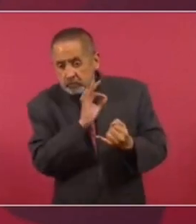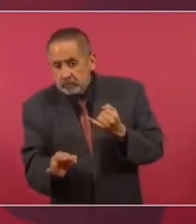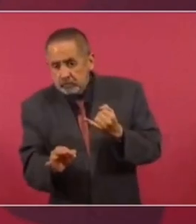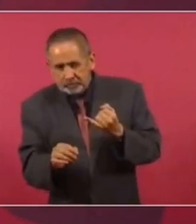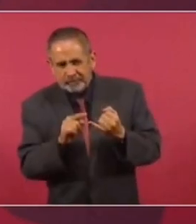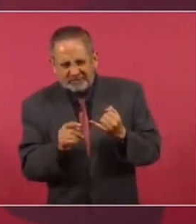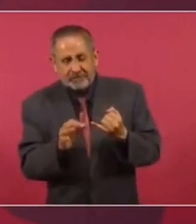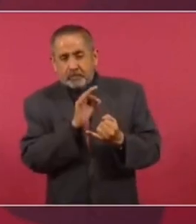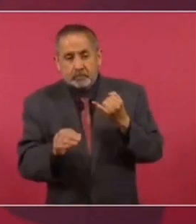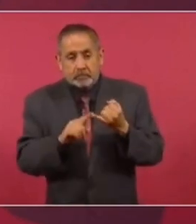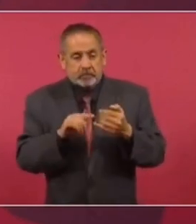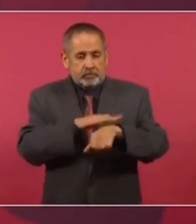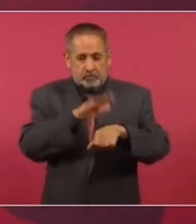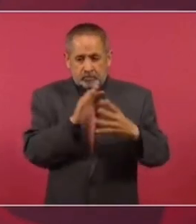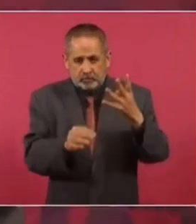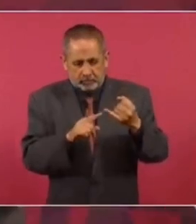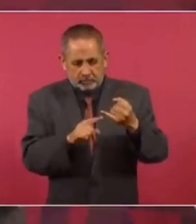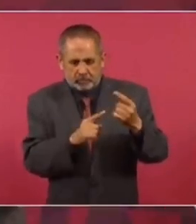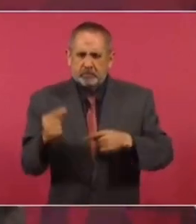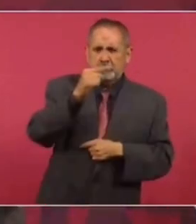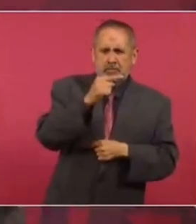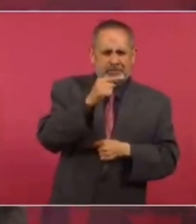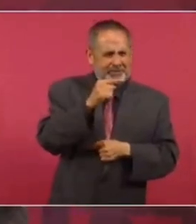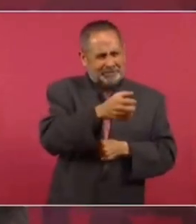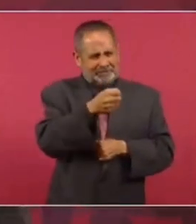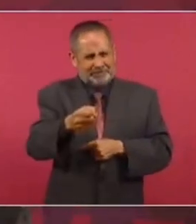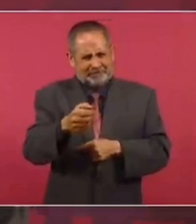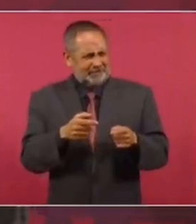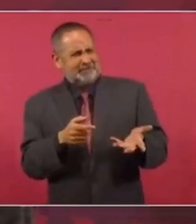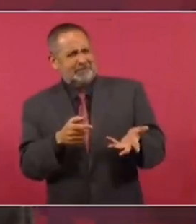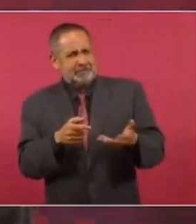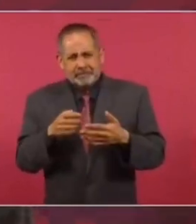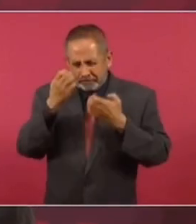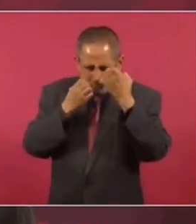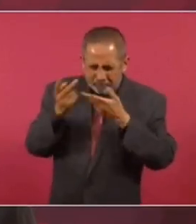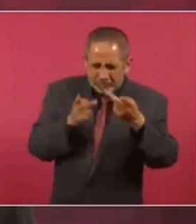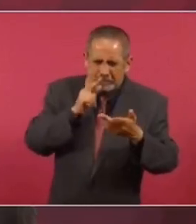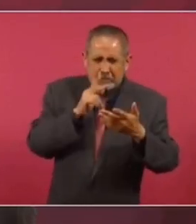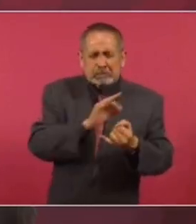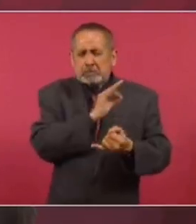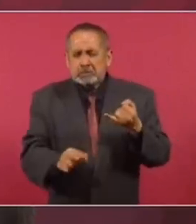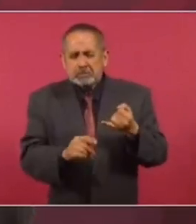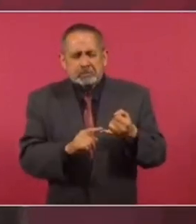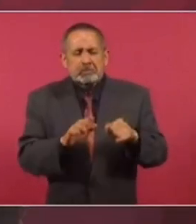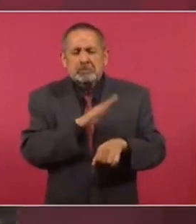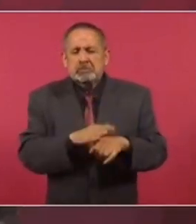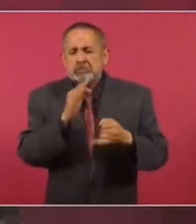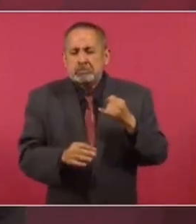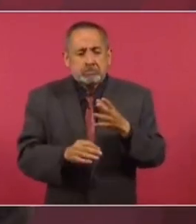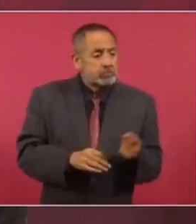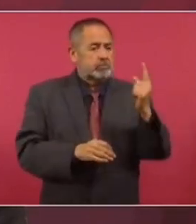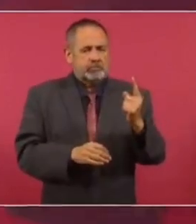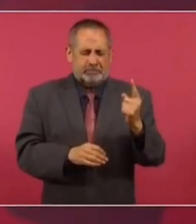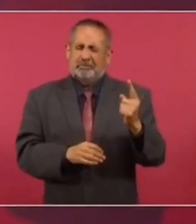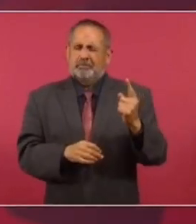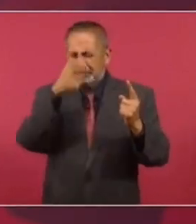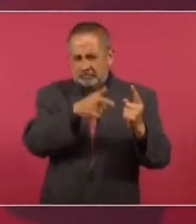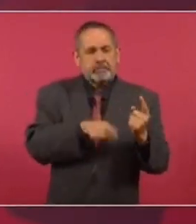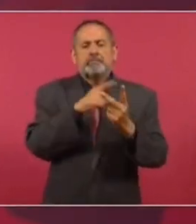casi el último lugar en la calificación, salió, es decir, en la prueba. Y en el otro caso,